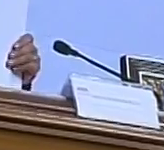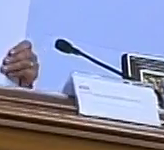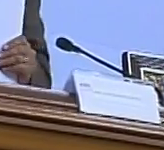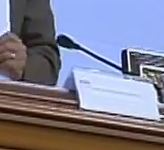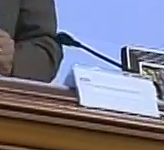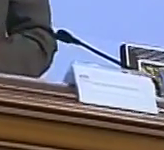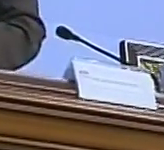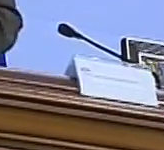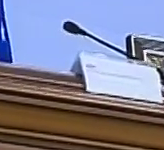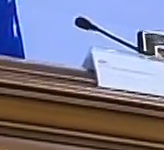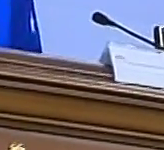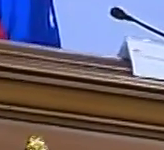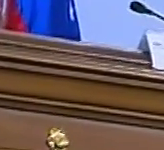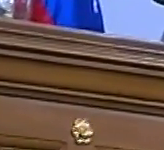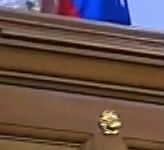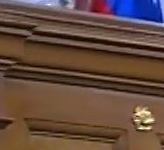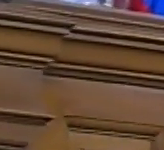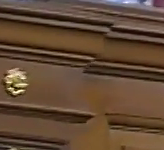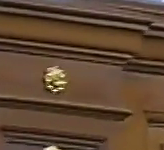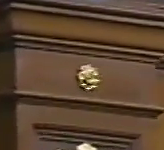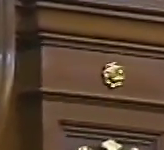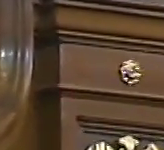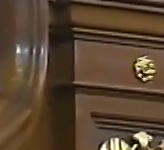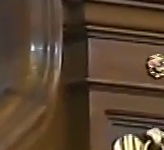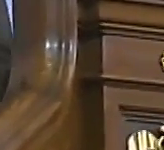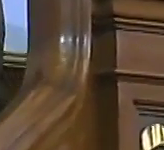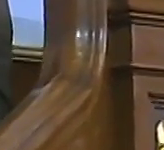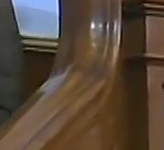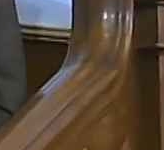Reyes, puede usar la Tribuna de Obradores.